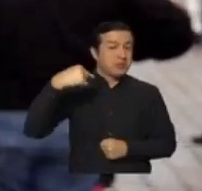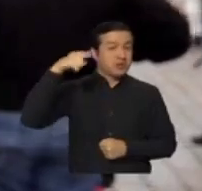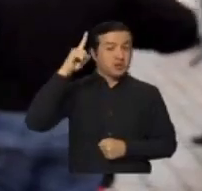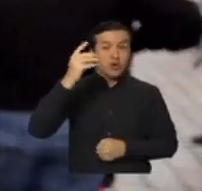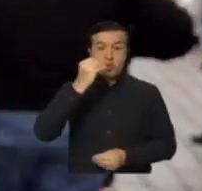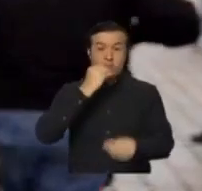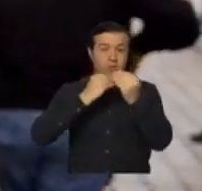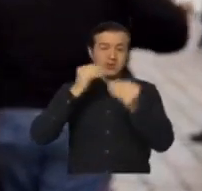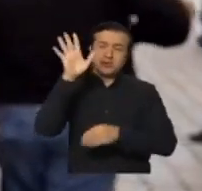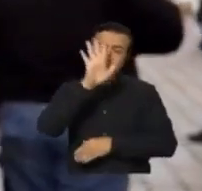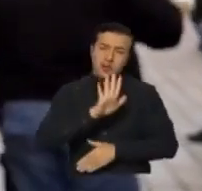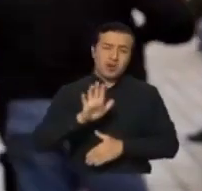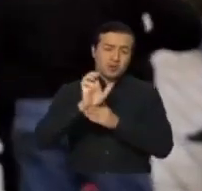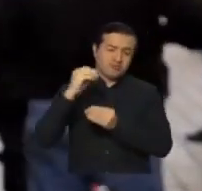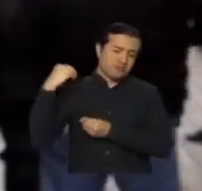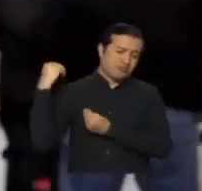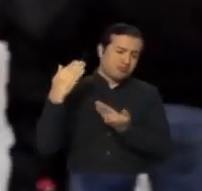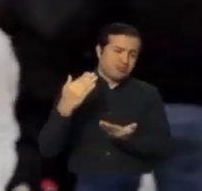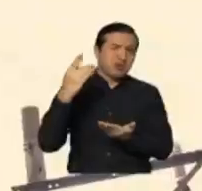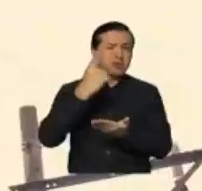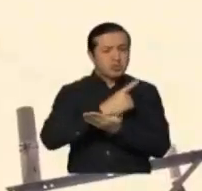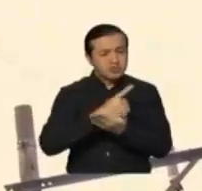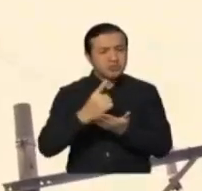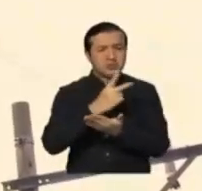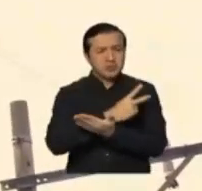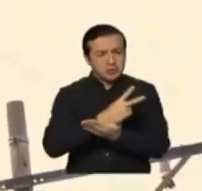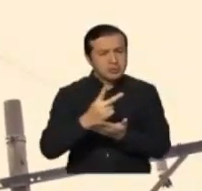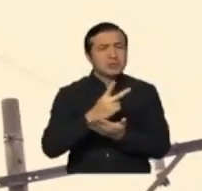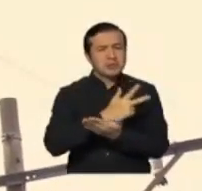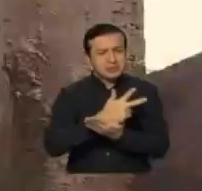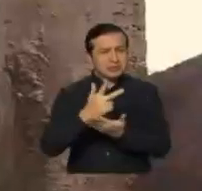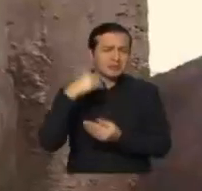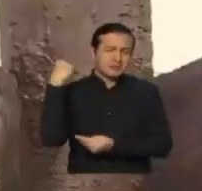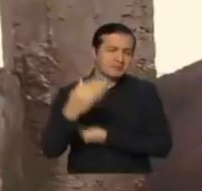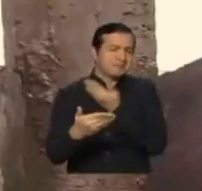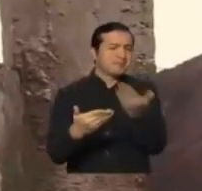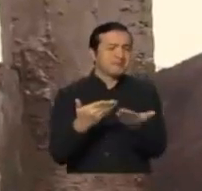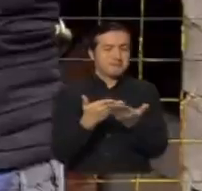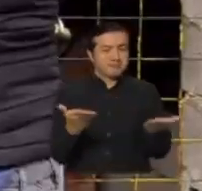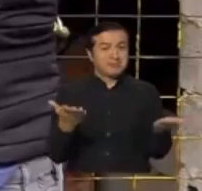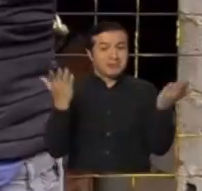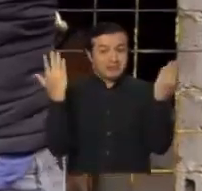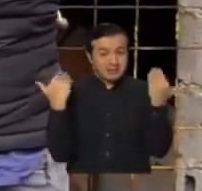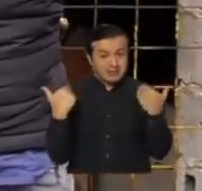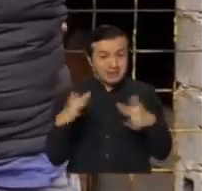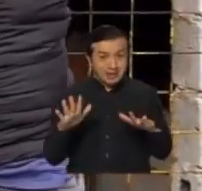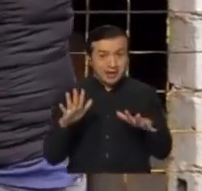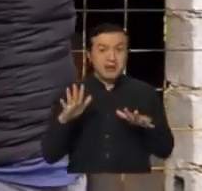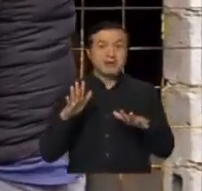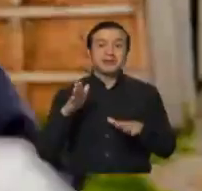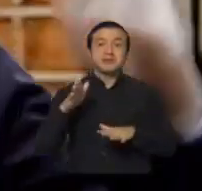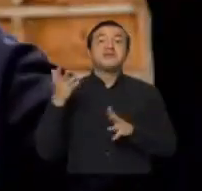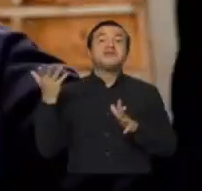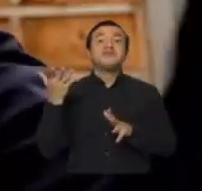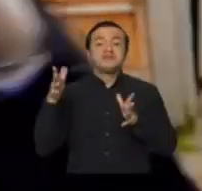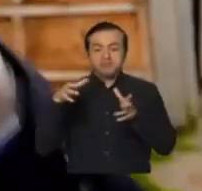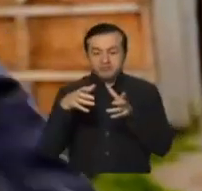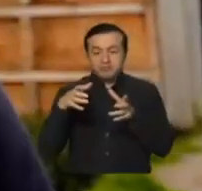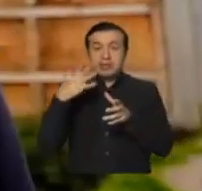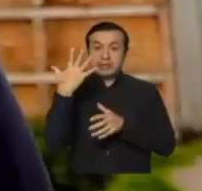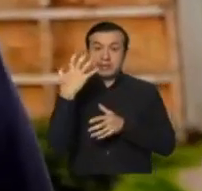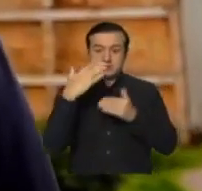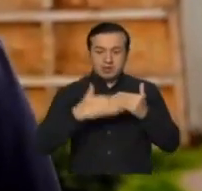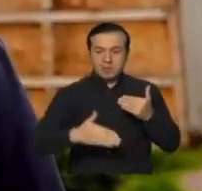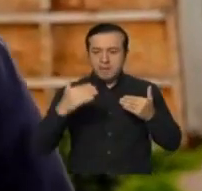el Ecuador entregables en las próximas dos o tres semanas. Aquí hemos montado un operativo logístico, 15